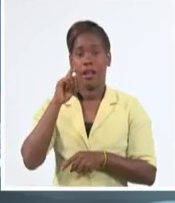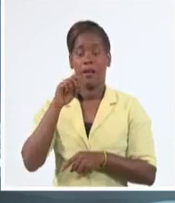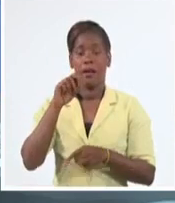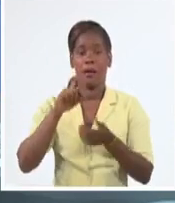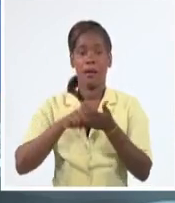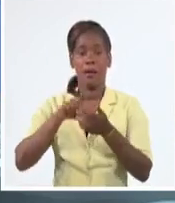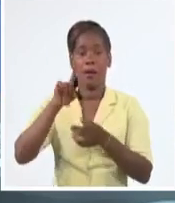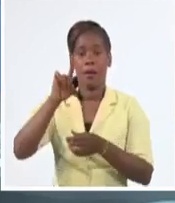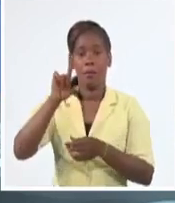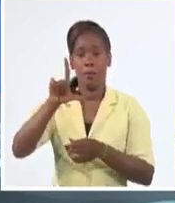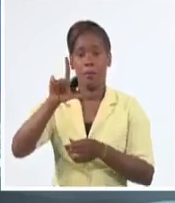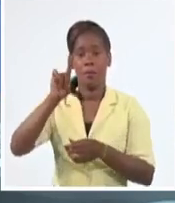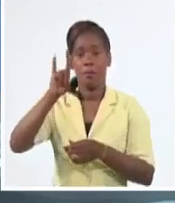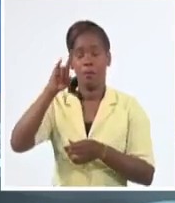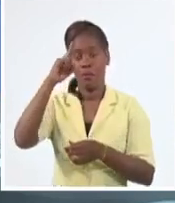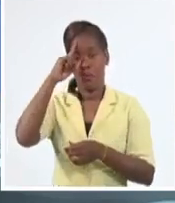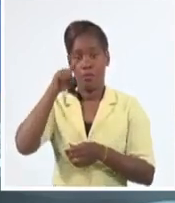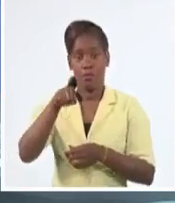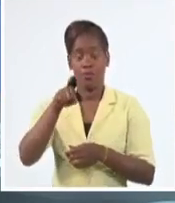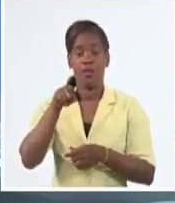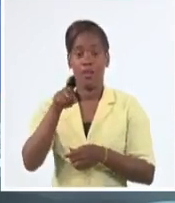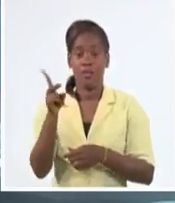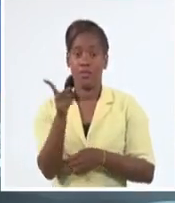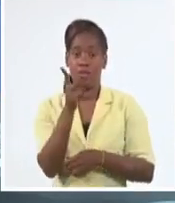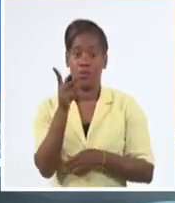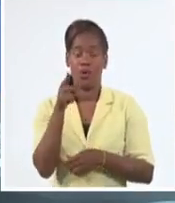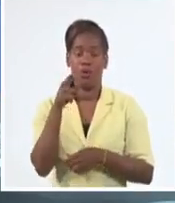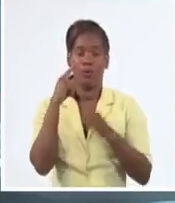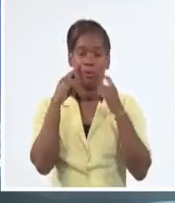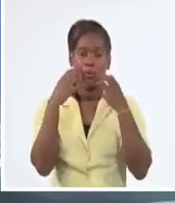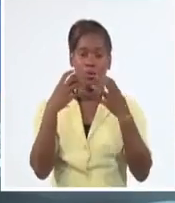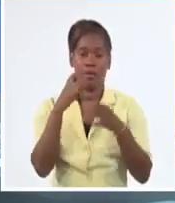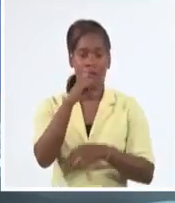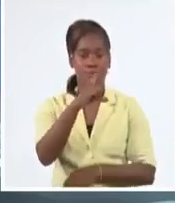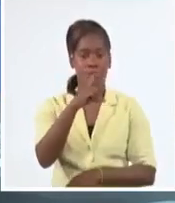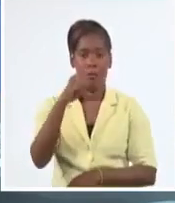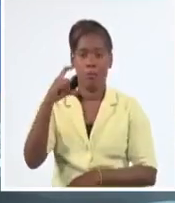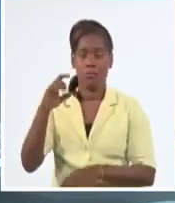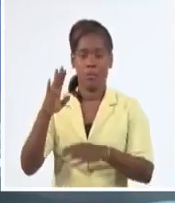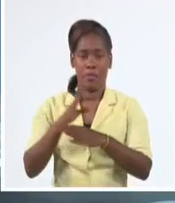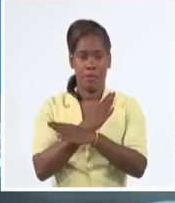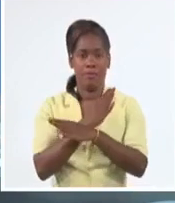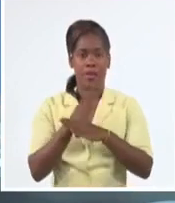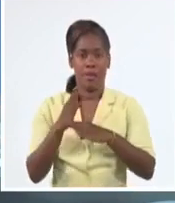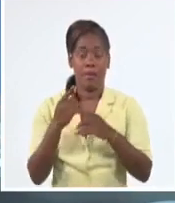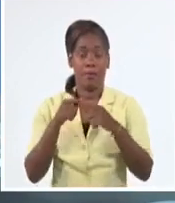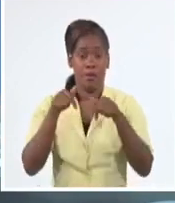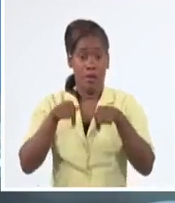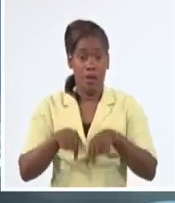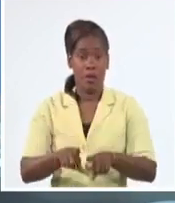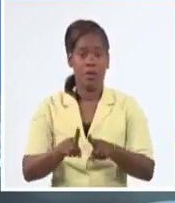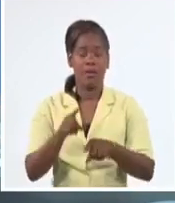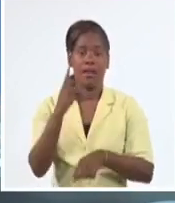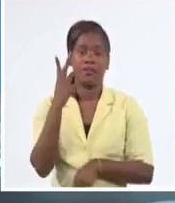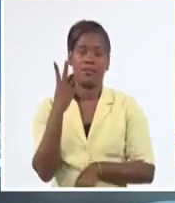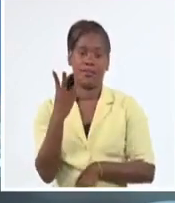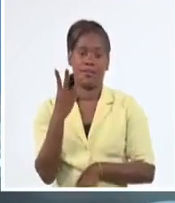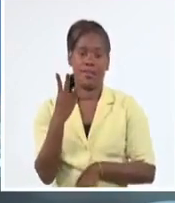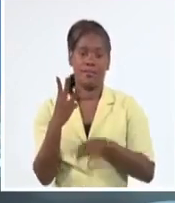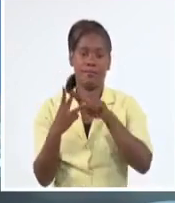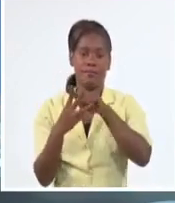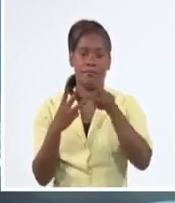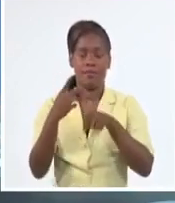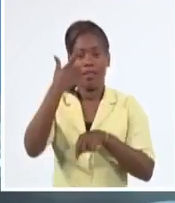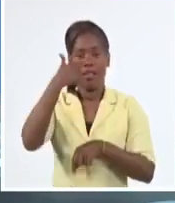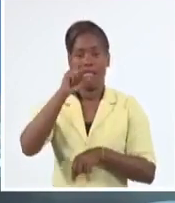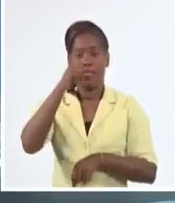gran noticia en la cual ya contamos con tres vacunas, Adala, Soberana 02